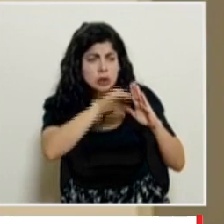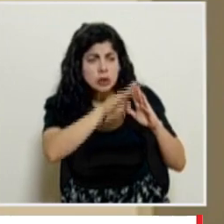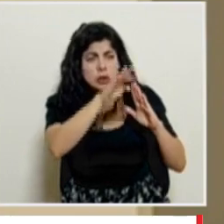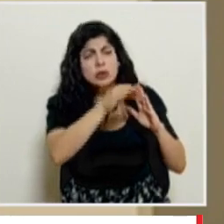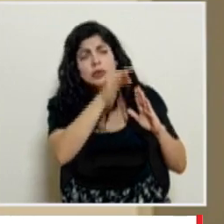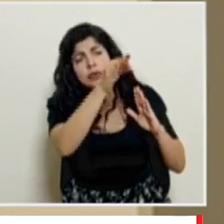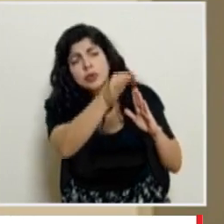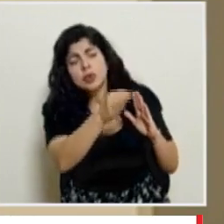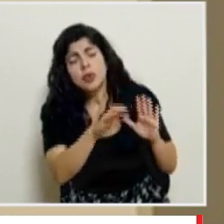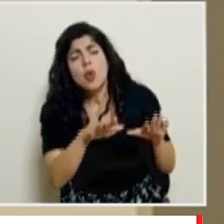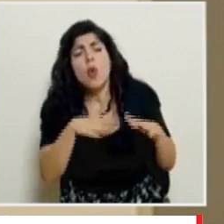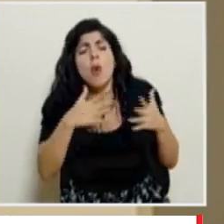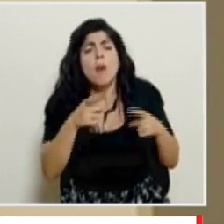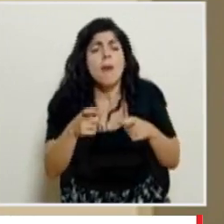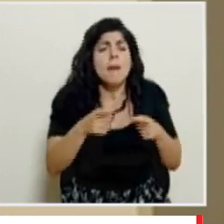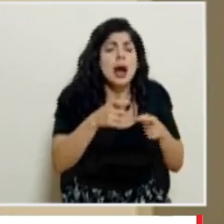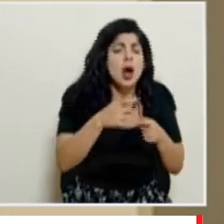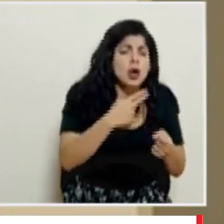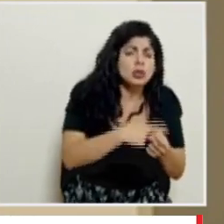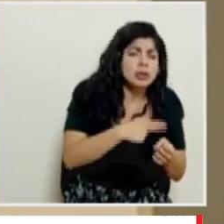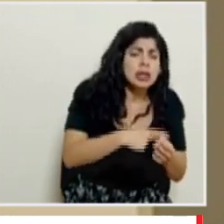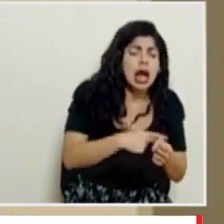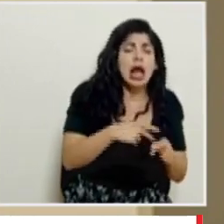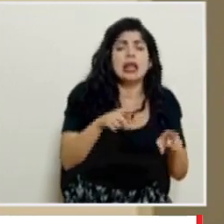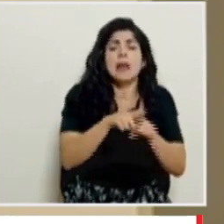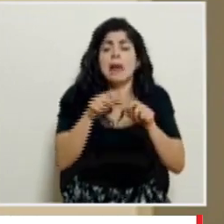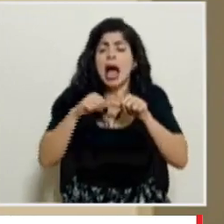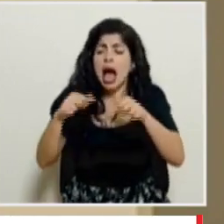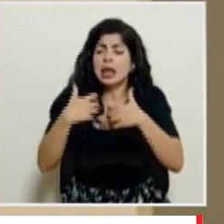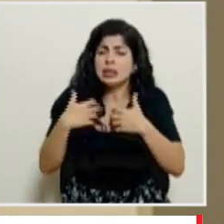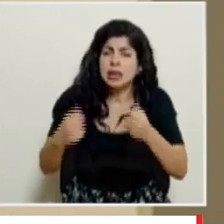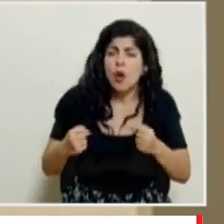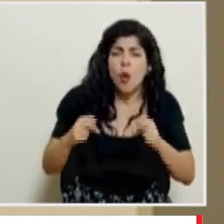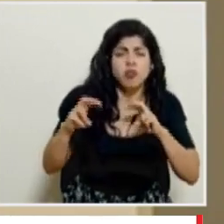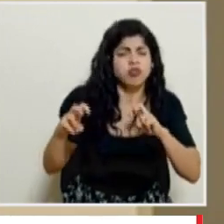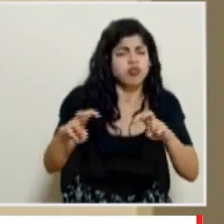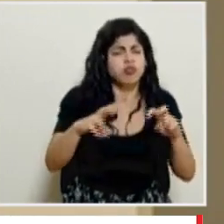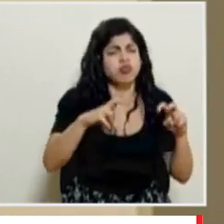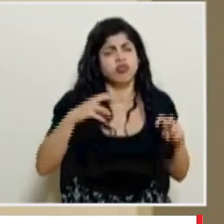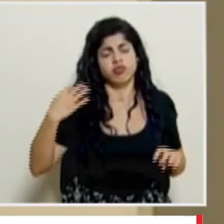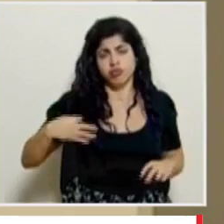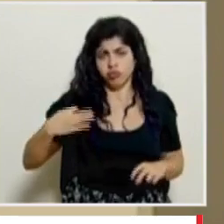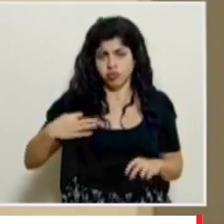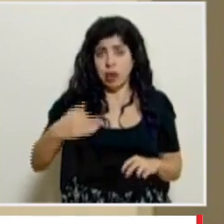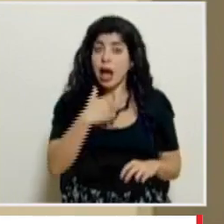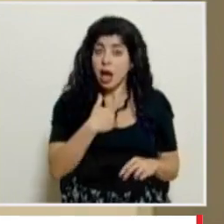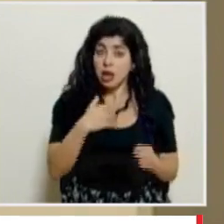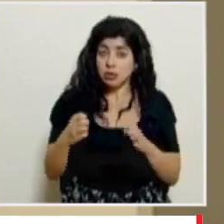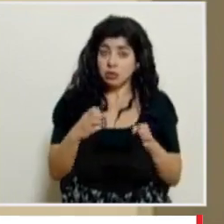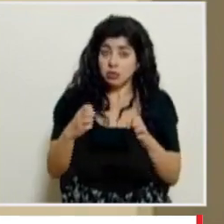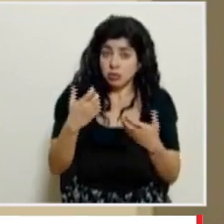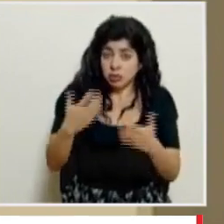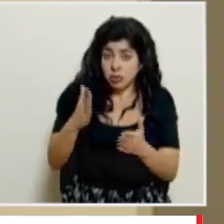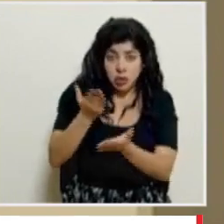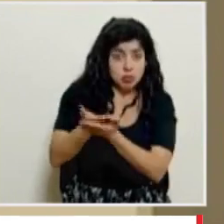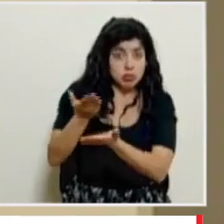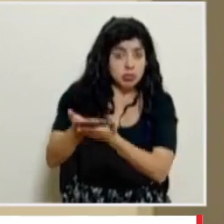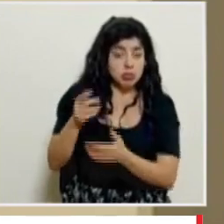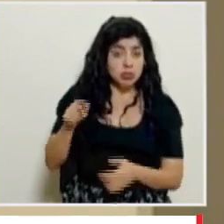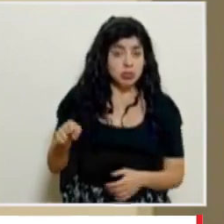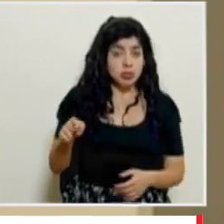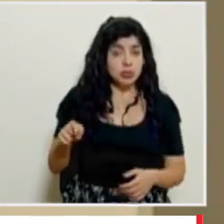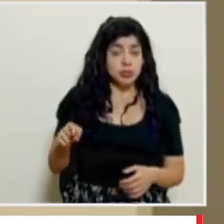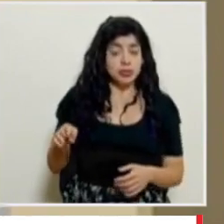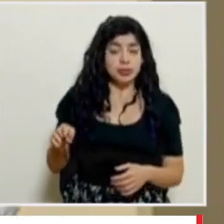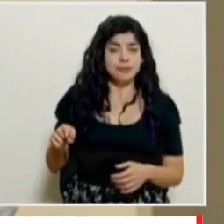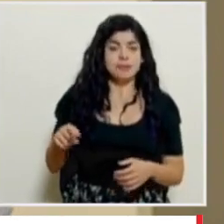cuál va a ser el manejo a nivel hospitalario también a nivel de las áreas de salud eso incluye estrategias que hemos planteado aquí también de la